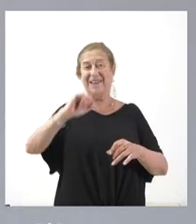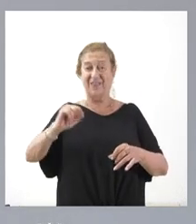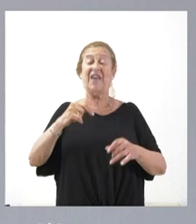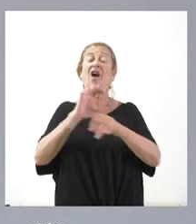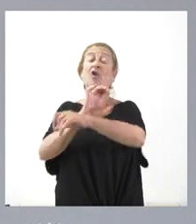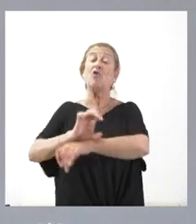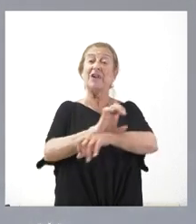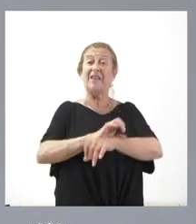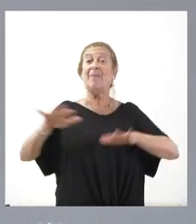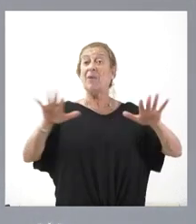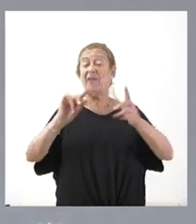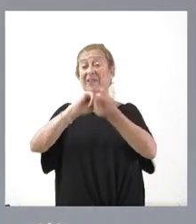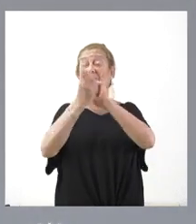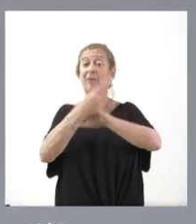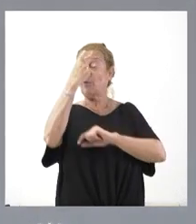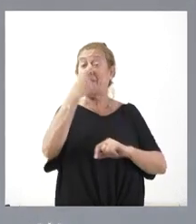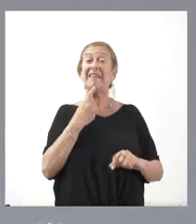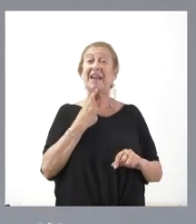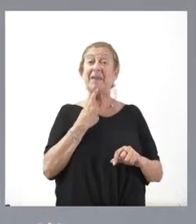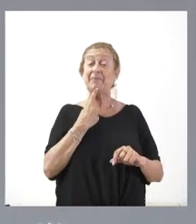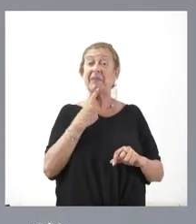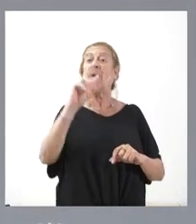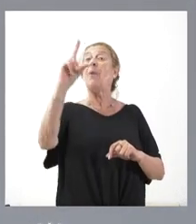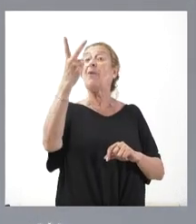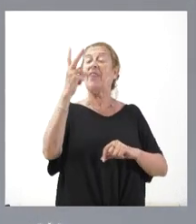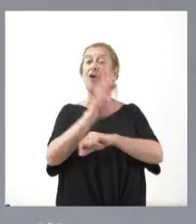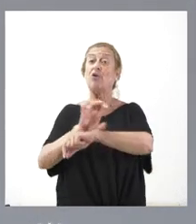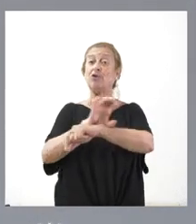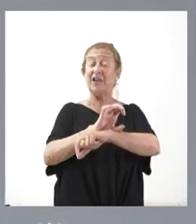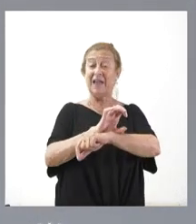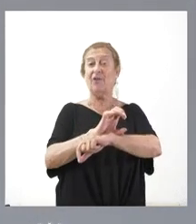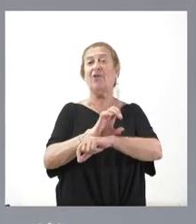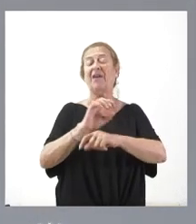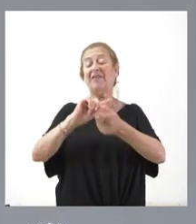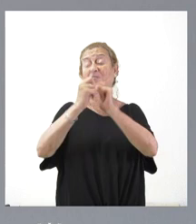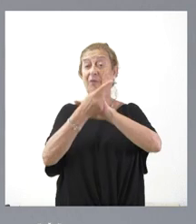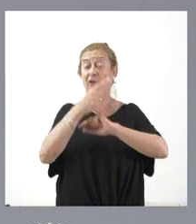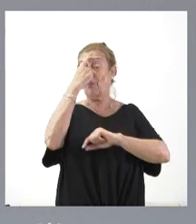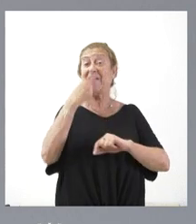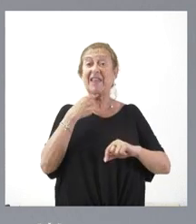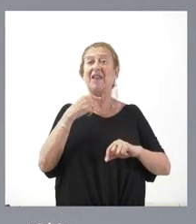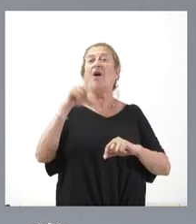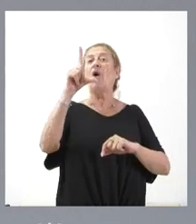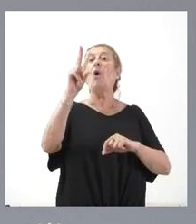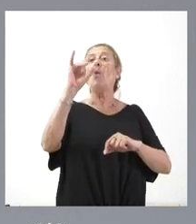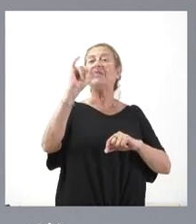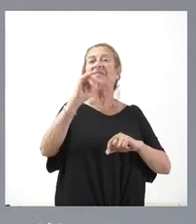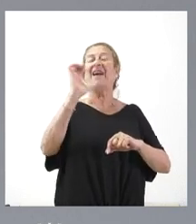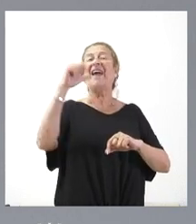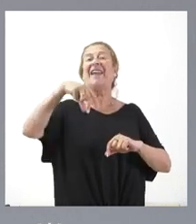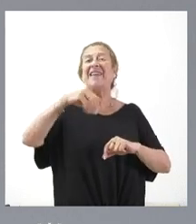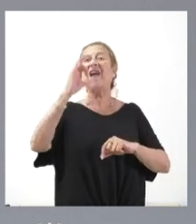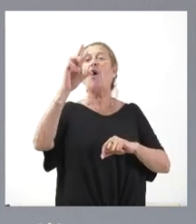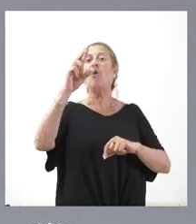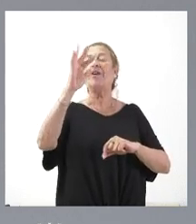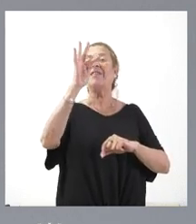Transformación Digital, viceconsejero de Transformación Digital, don Luis Enrique Ortega